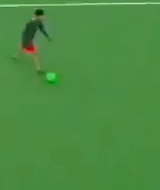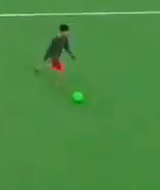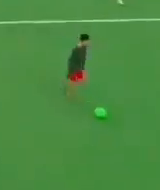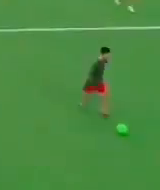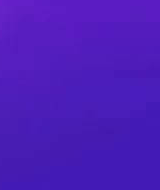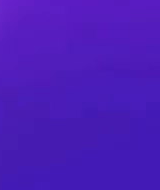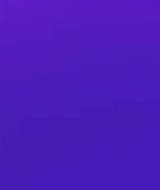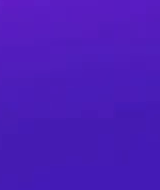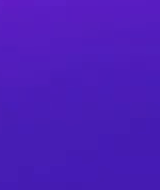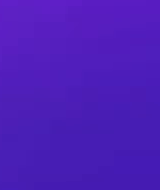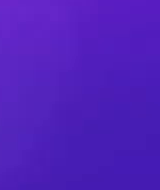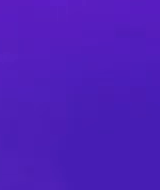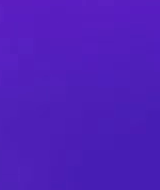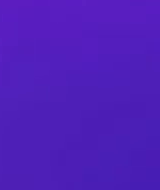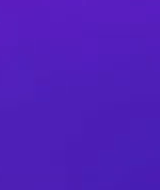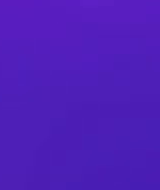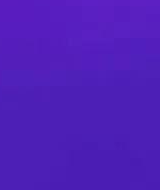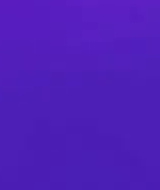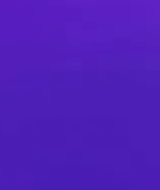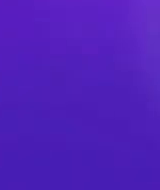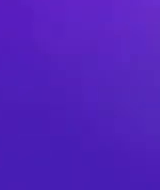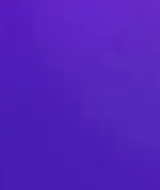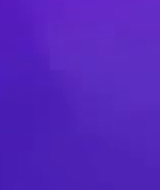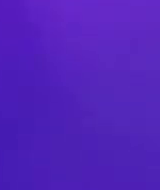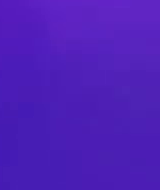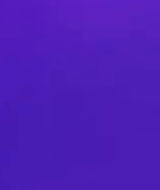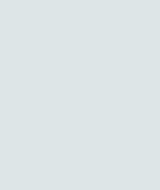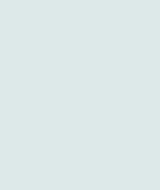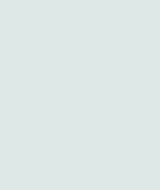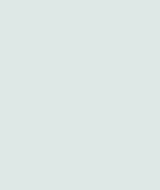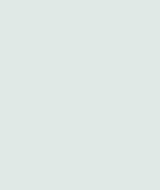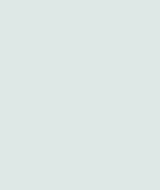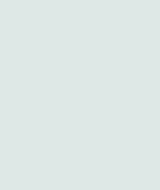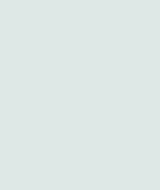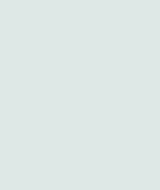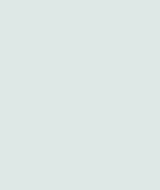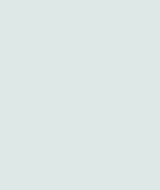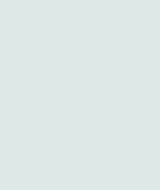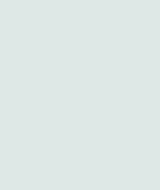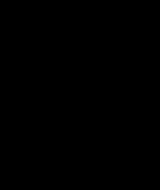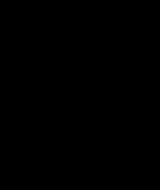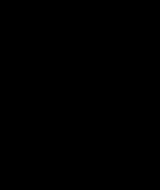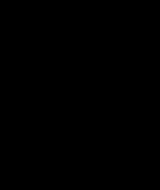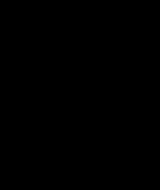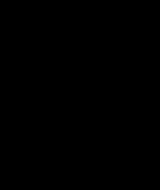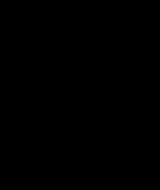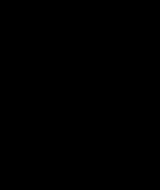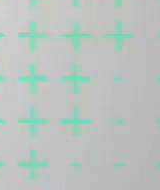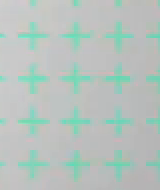en la Alianza Real es nuestro legado. Sexto informe. Gobierno de Nuevo León.